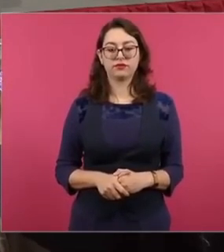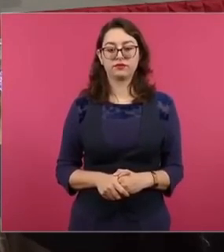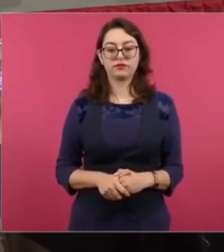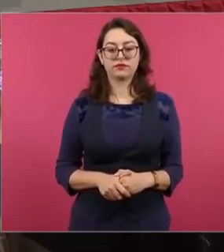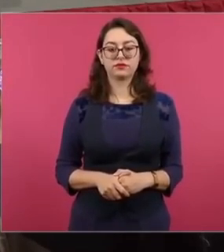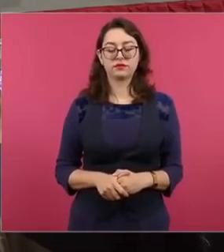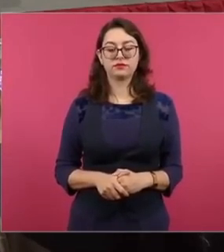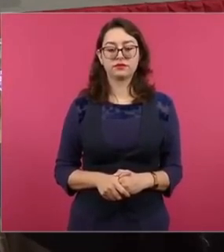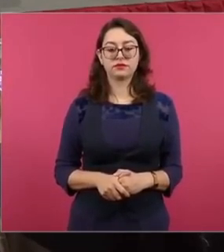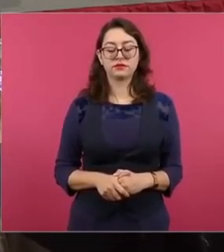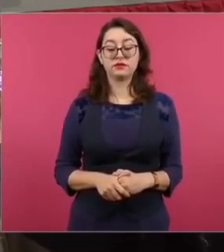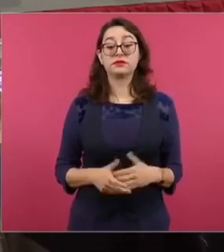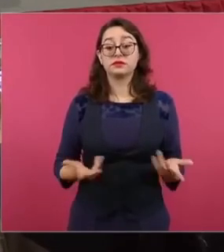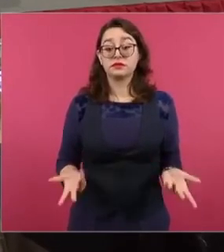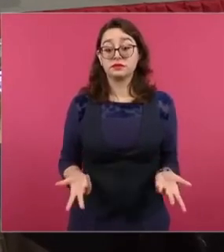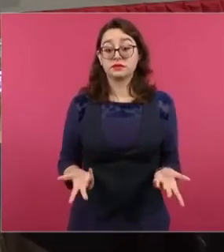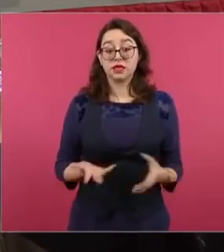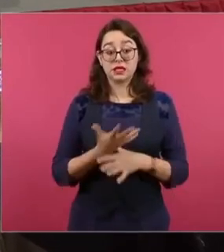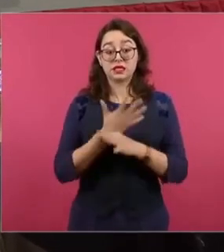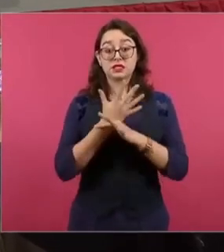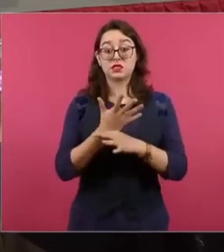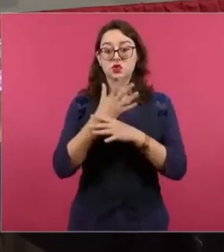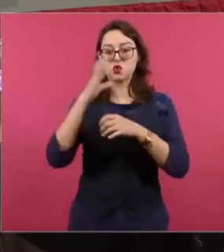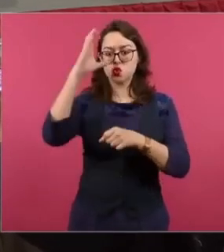son culturas distintas.